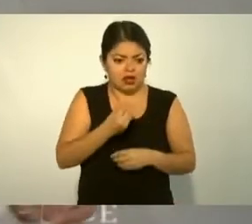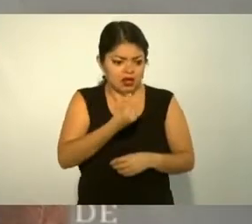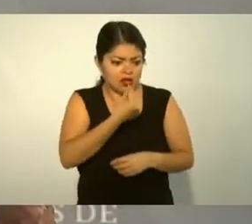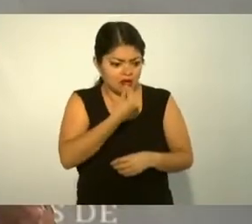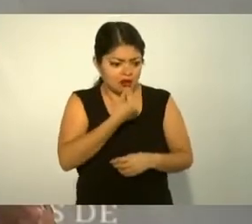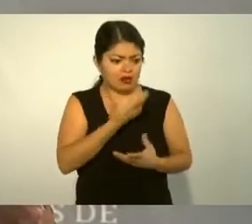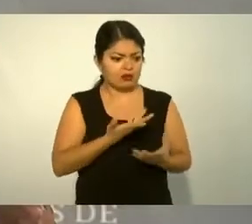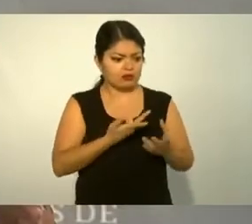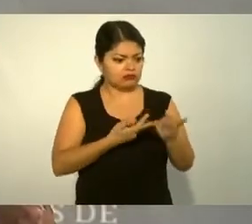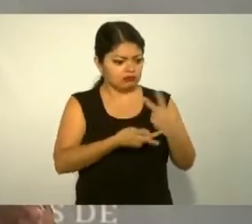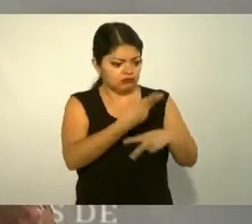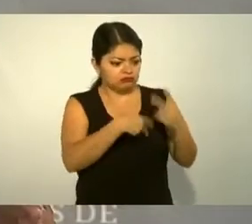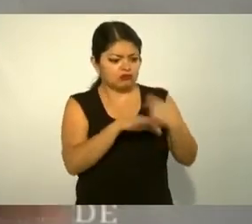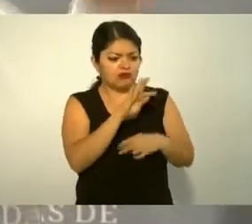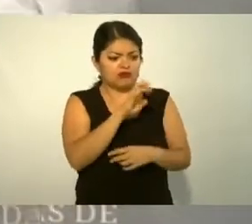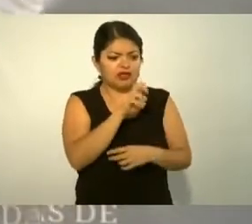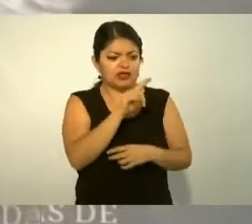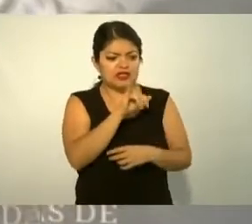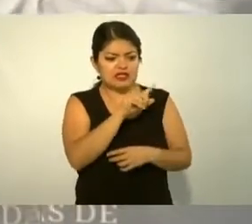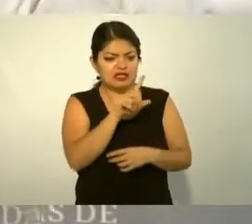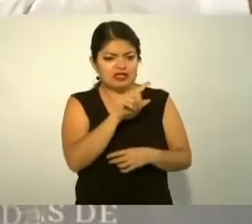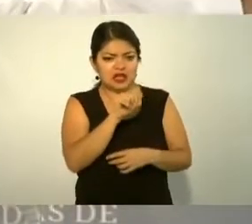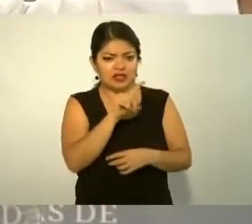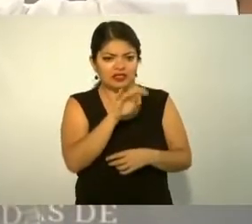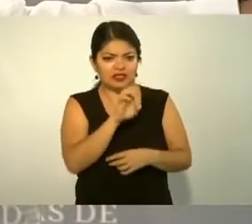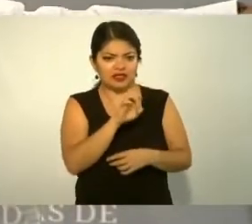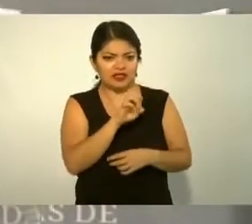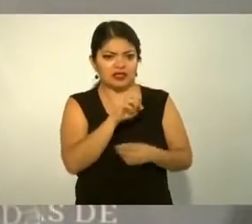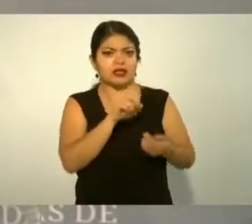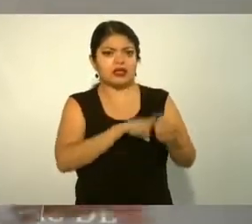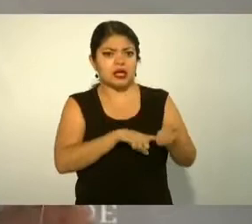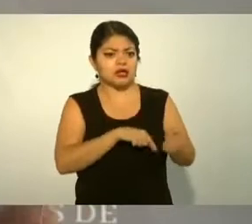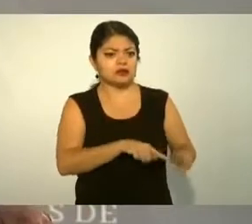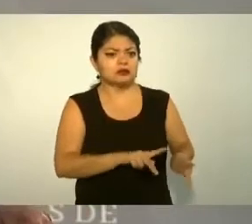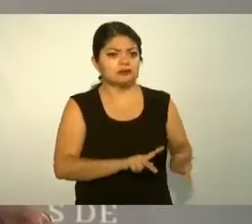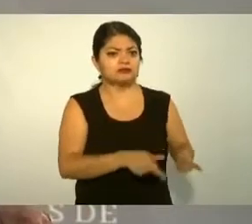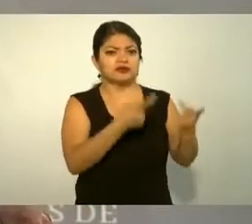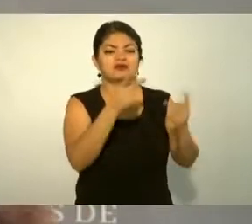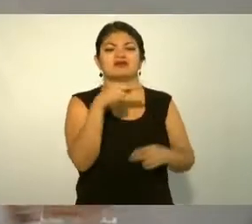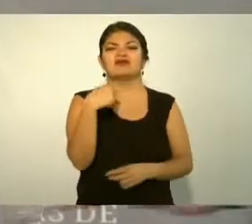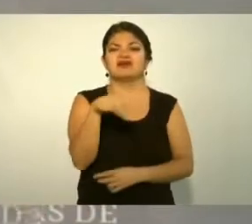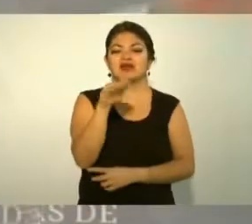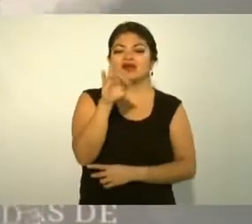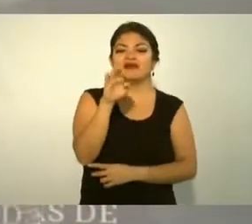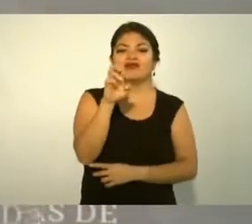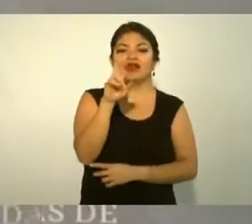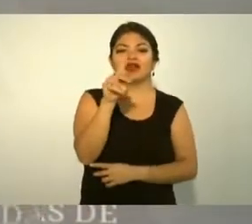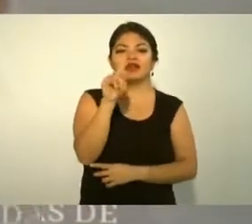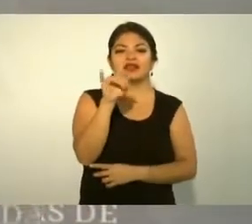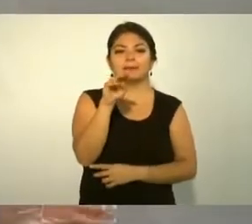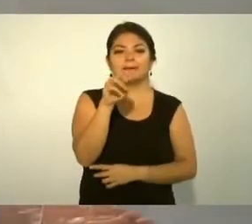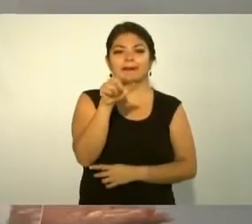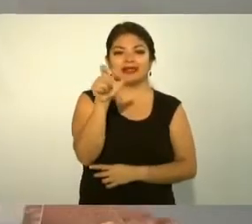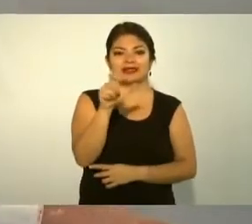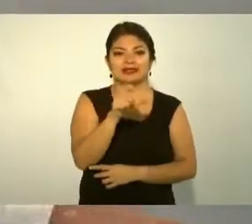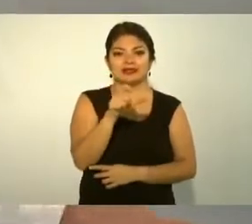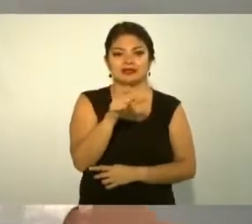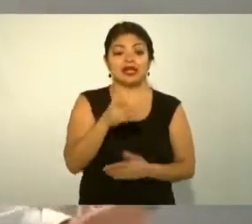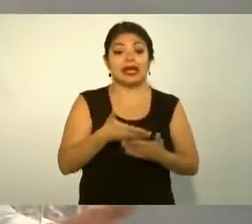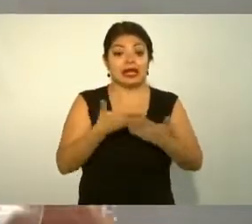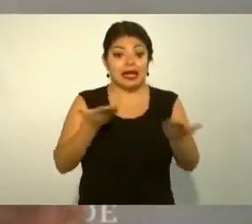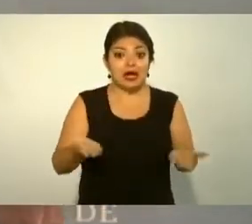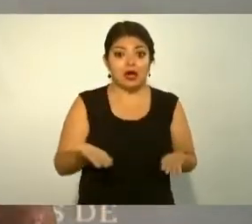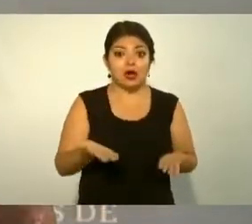fertilizantes pues vendieron Fertimex y ahora tenemos que comprar